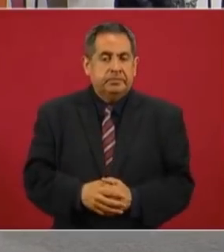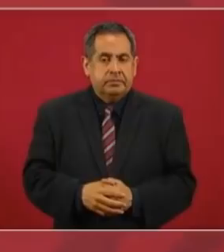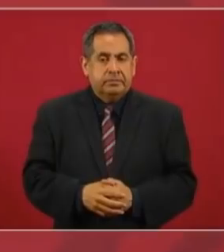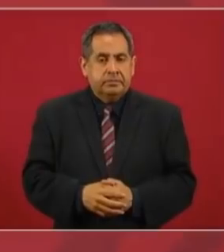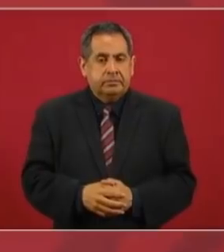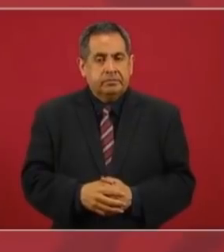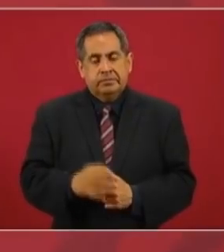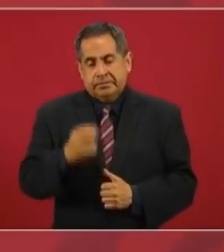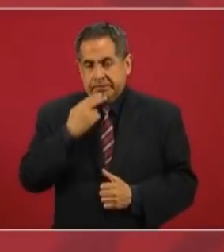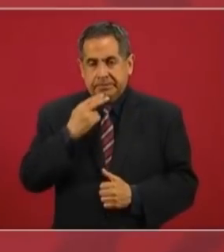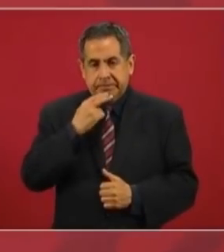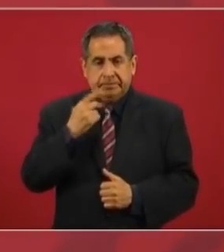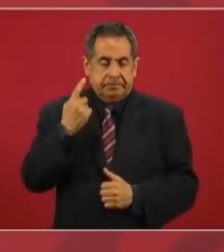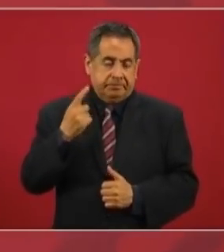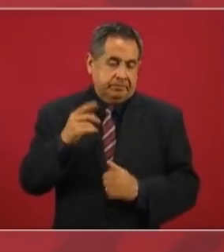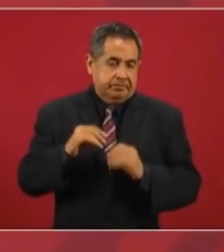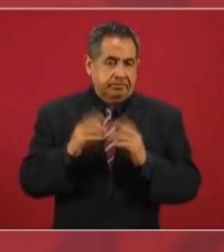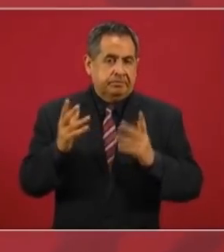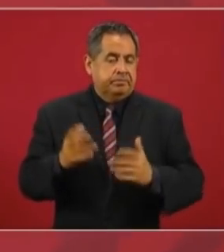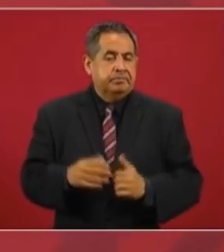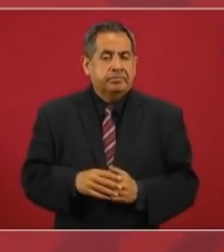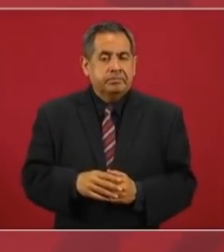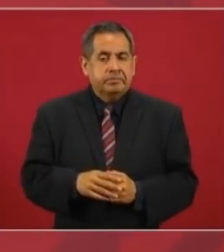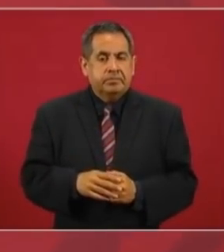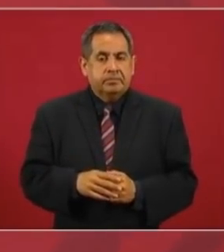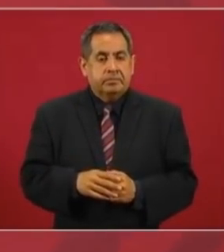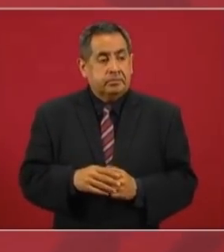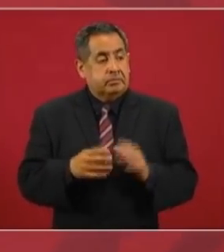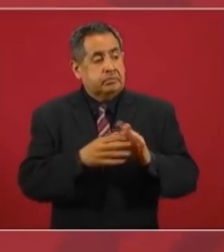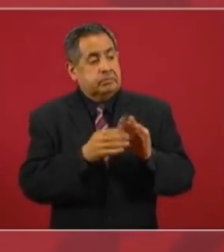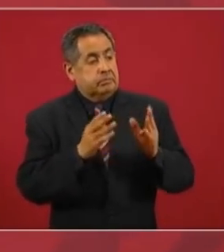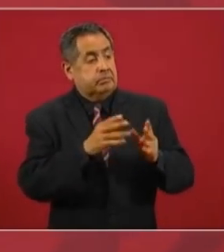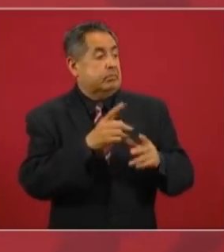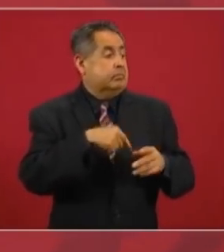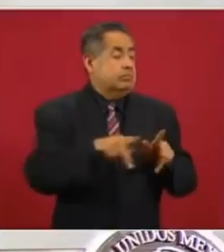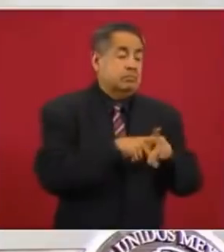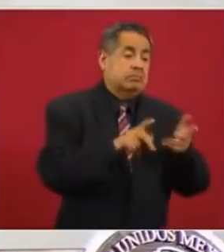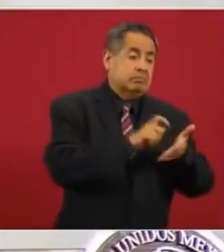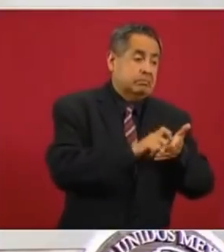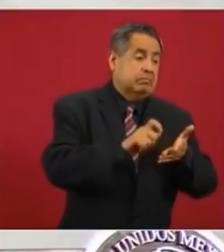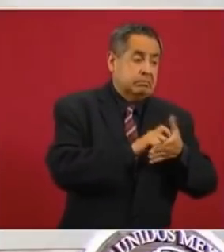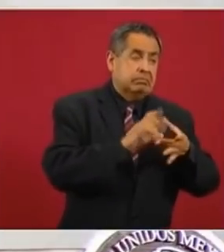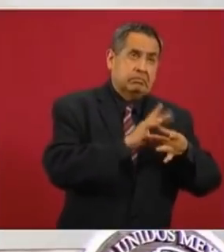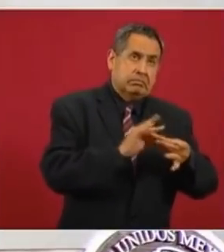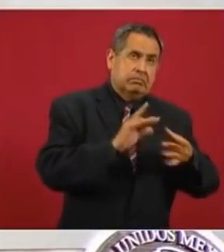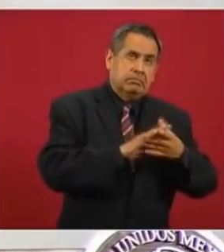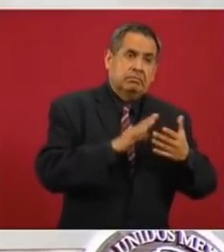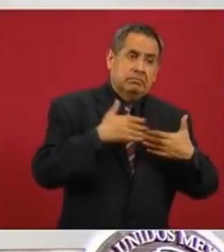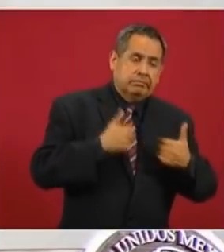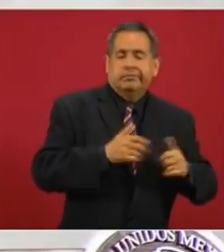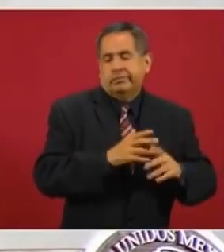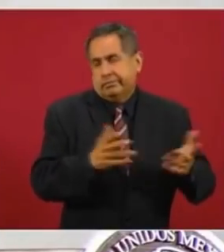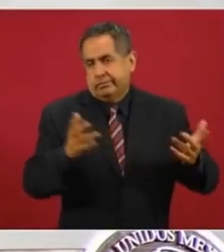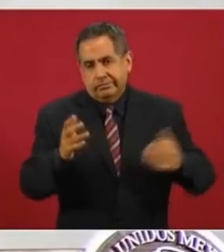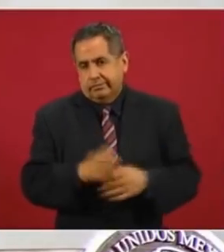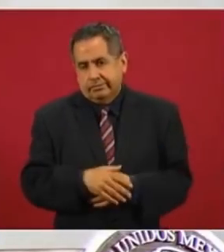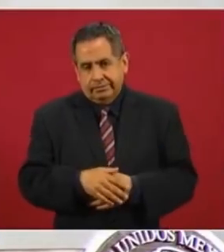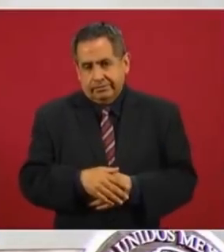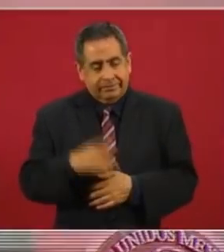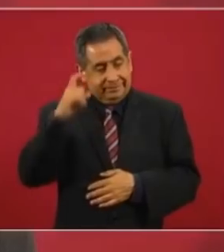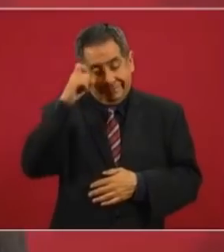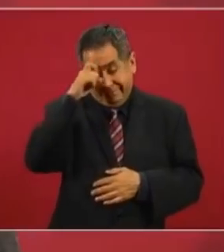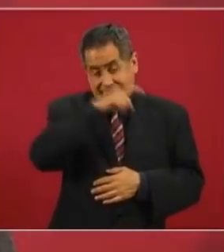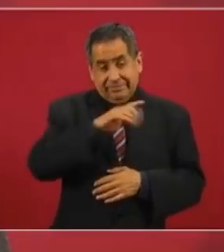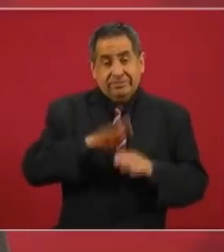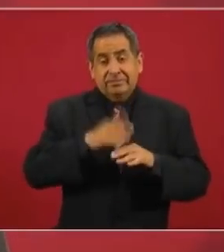Desde luego, convencer a la prensa conservadora está, como dirían los